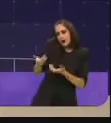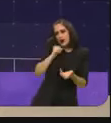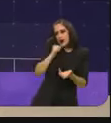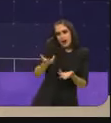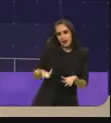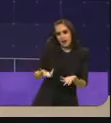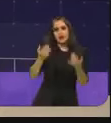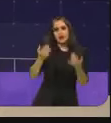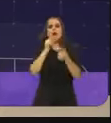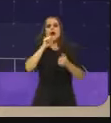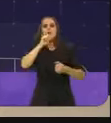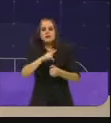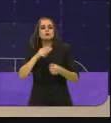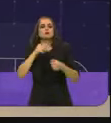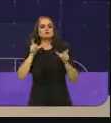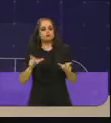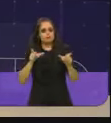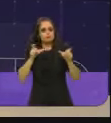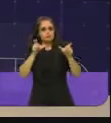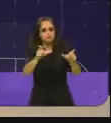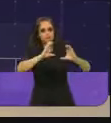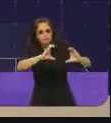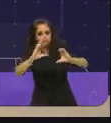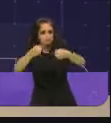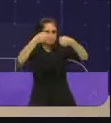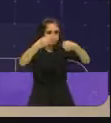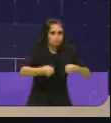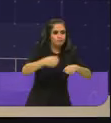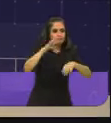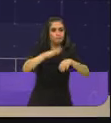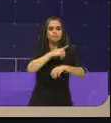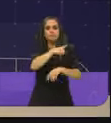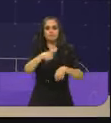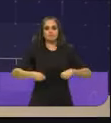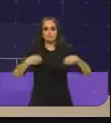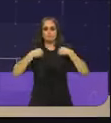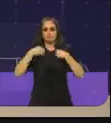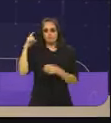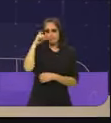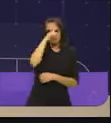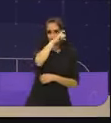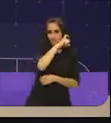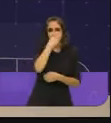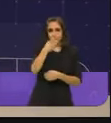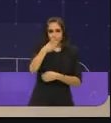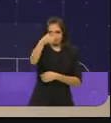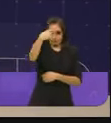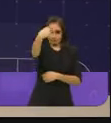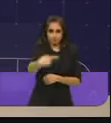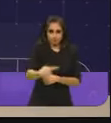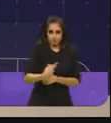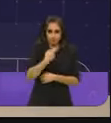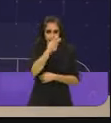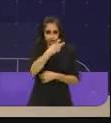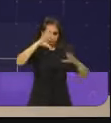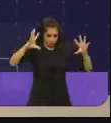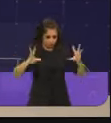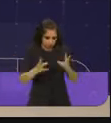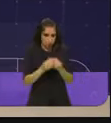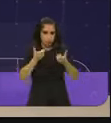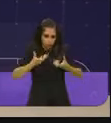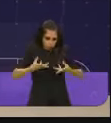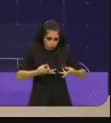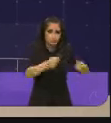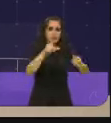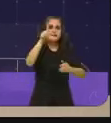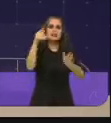aseguramientos para los momentos difíciles de la vida. Les repito porque lo preguntaron, esto cuesta 17 mil